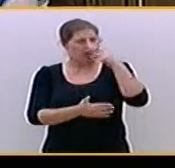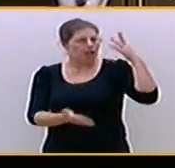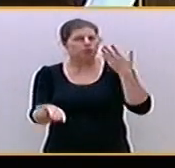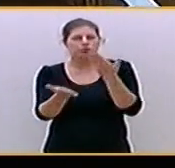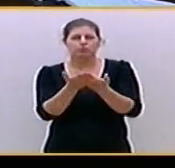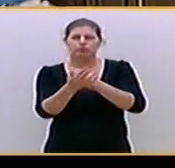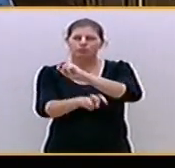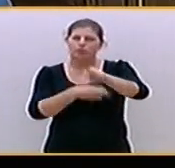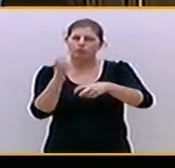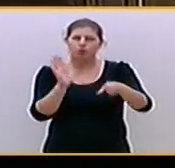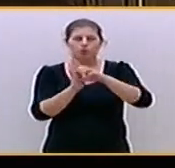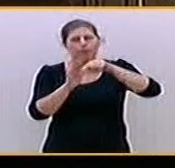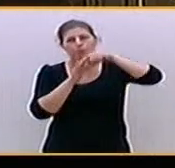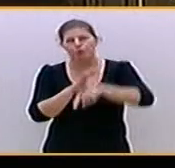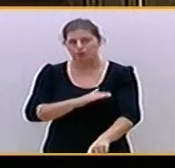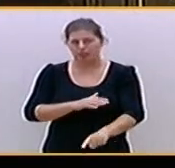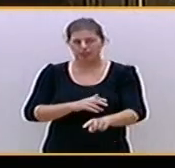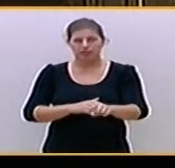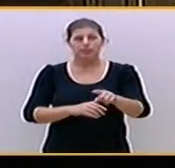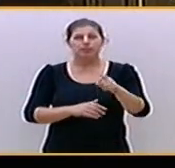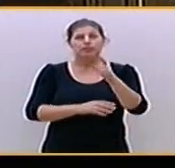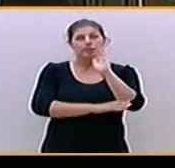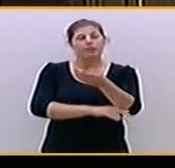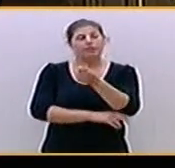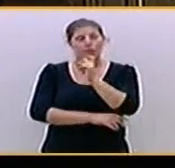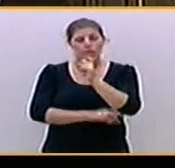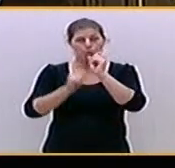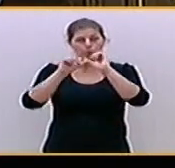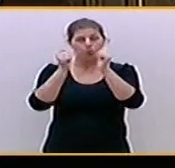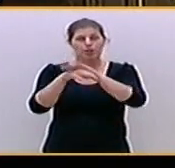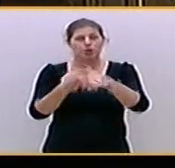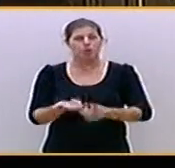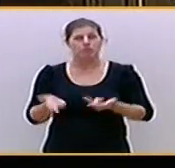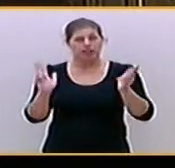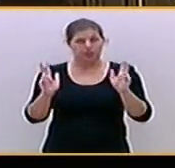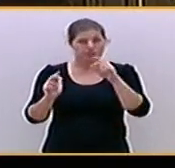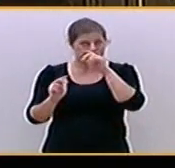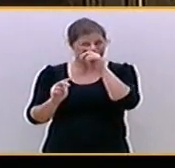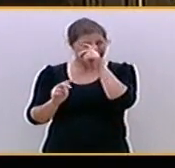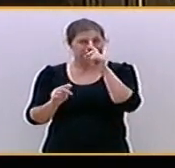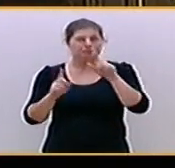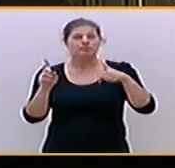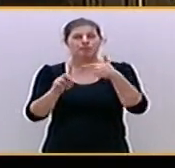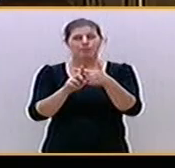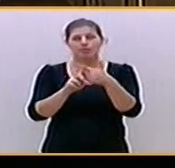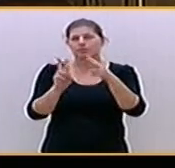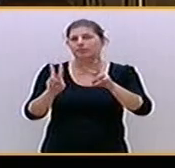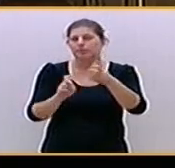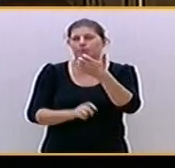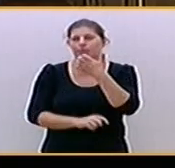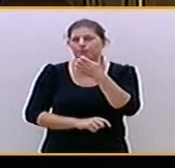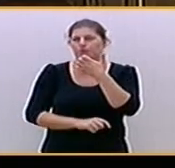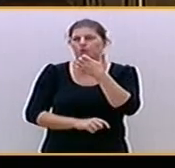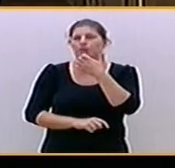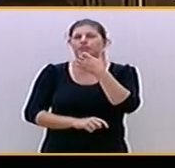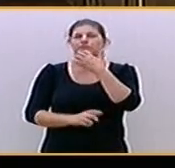que afecte tanto al modelo democrático plasmado en el teto constitucional como a cuestiones como la restauración de nuevos